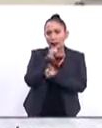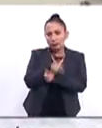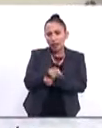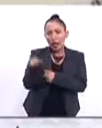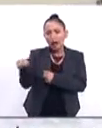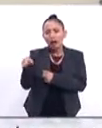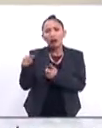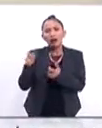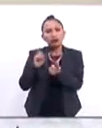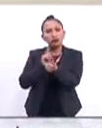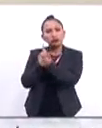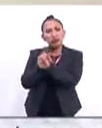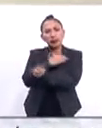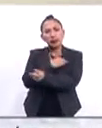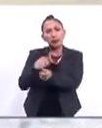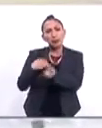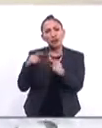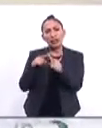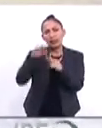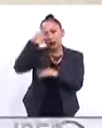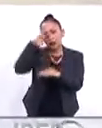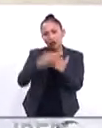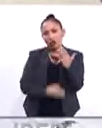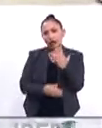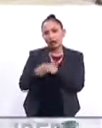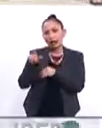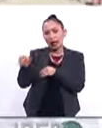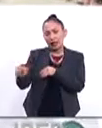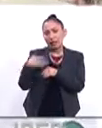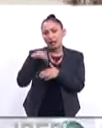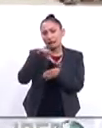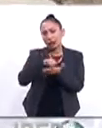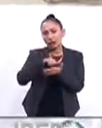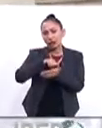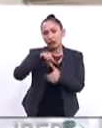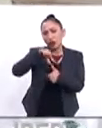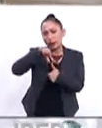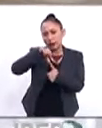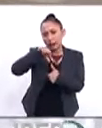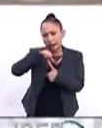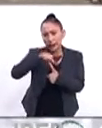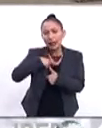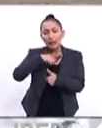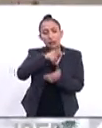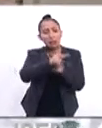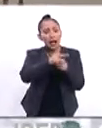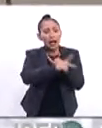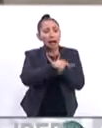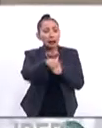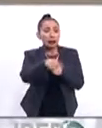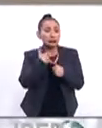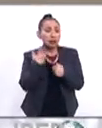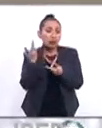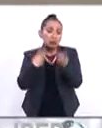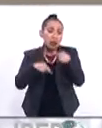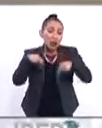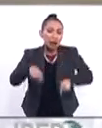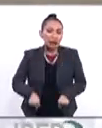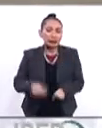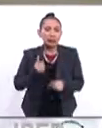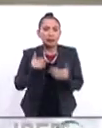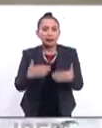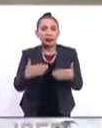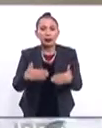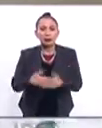lo haría con miembros de la iglesia católica de Centroamérica y los países que han llegado